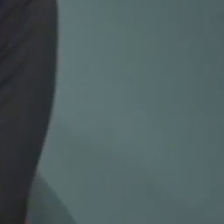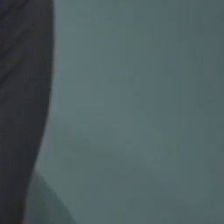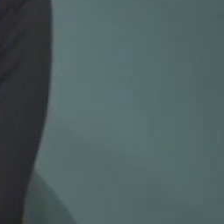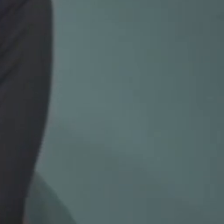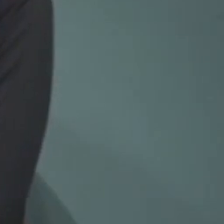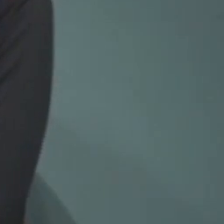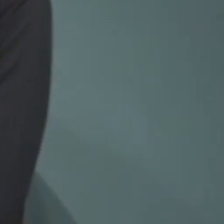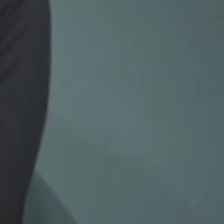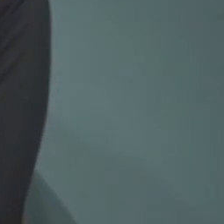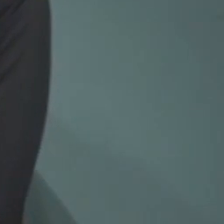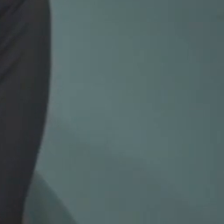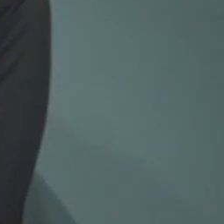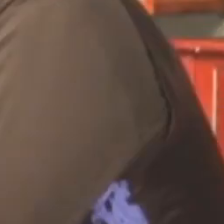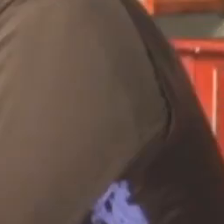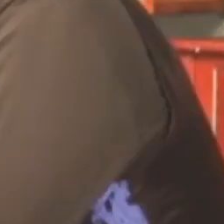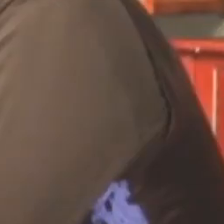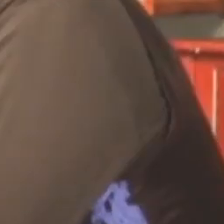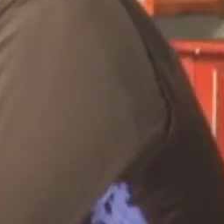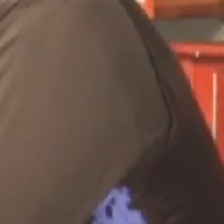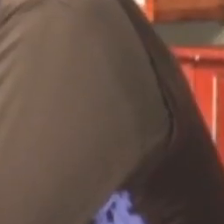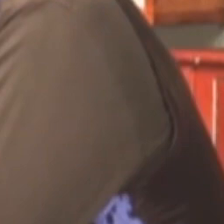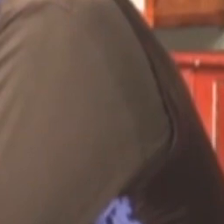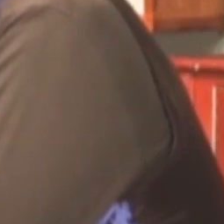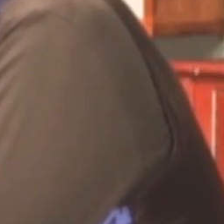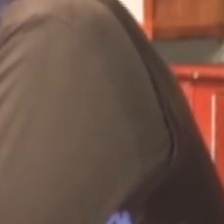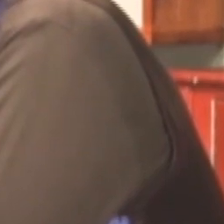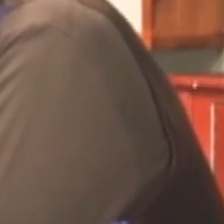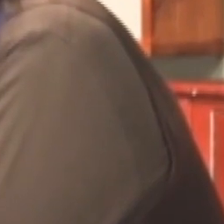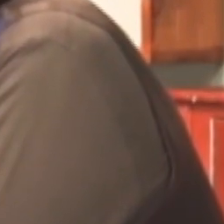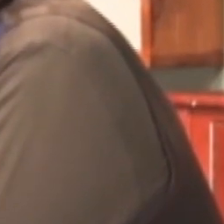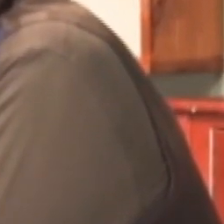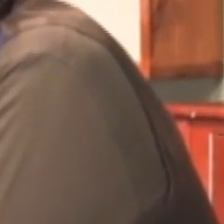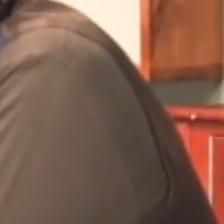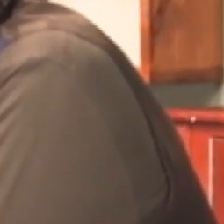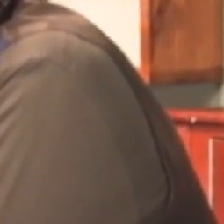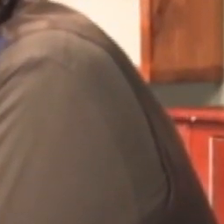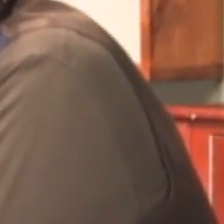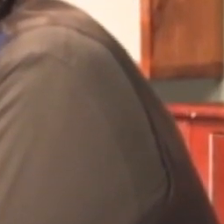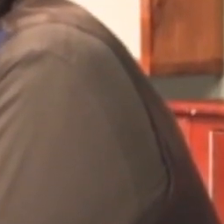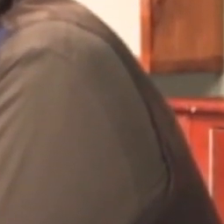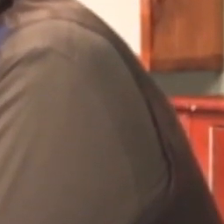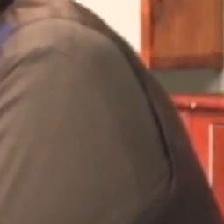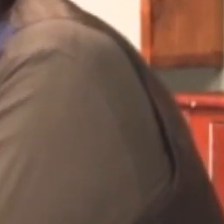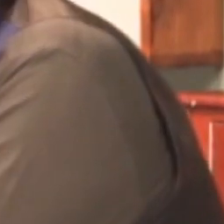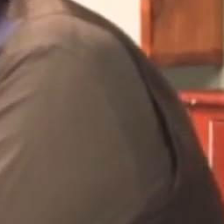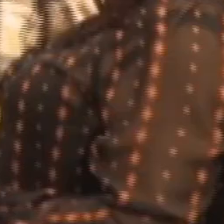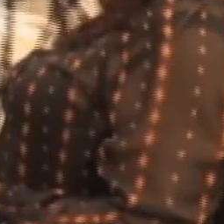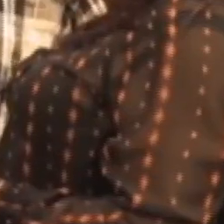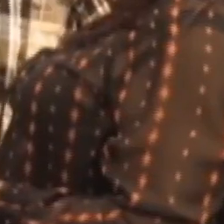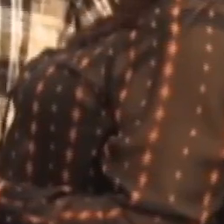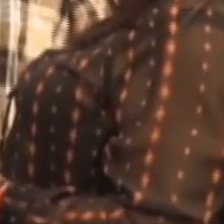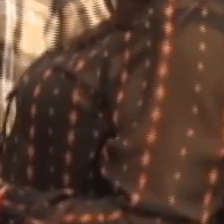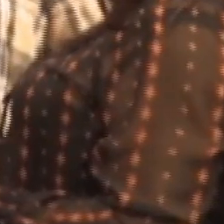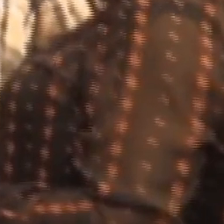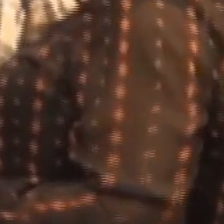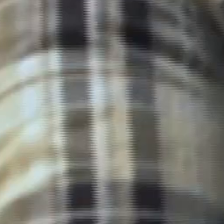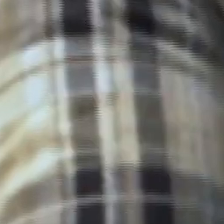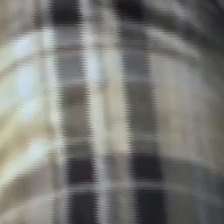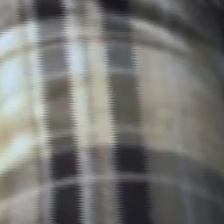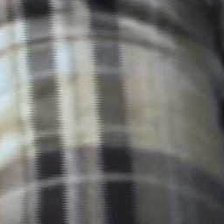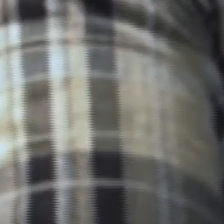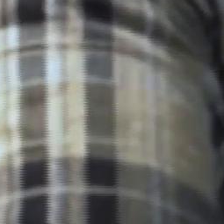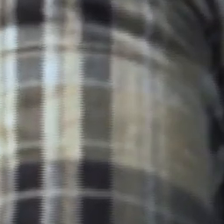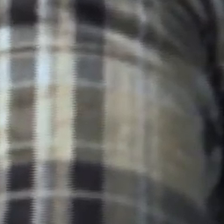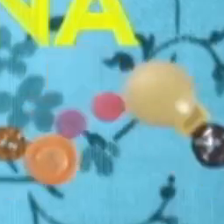¿Qué haces en este lugar? Yo pensé que solo volvías un par de semanas por el entierro de tu madre. Para el mejor del mundo,